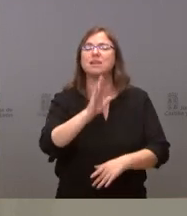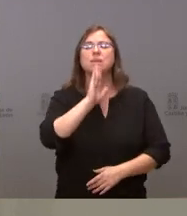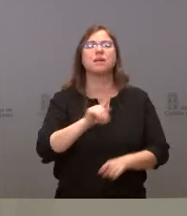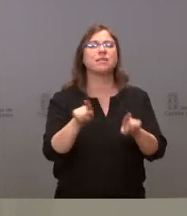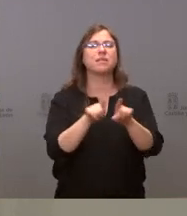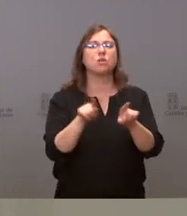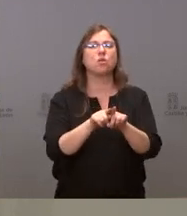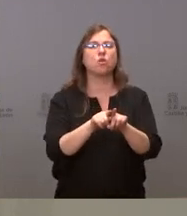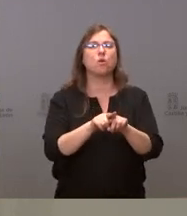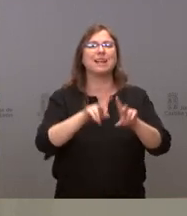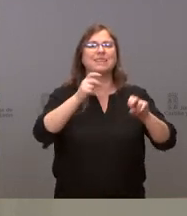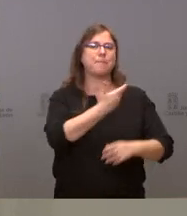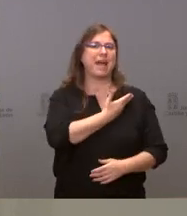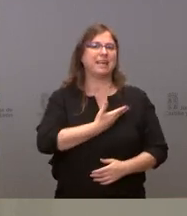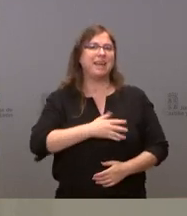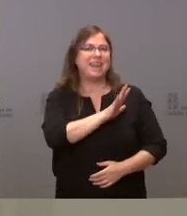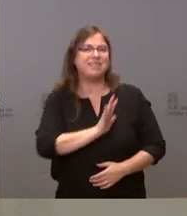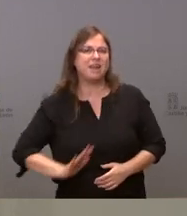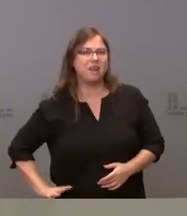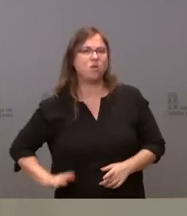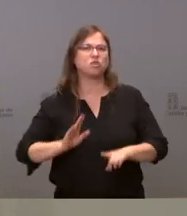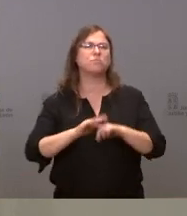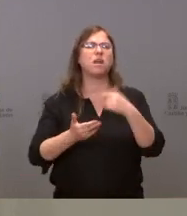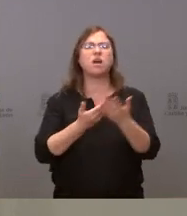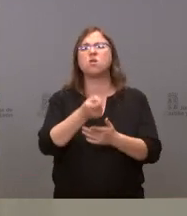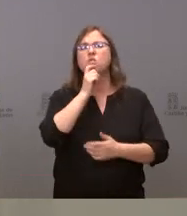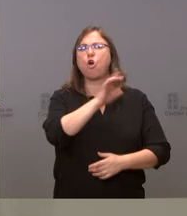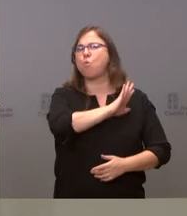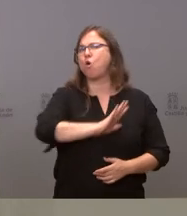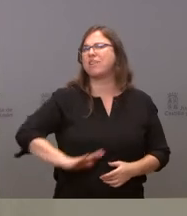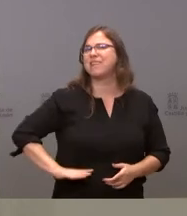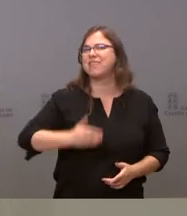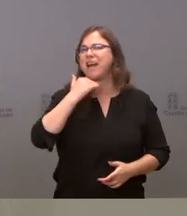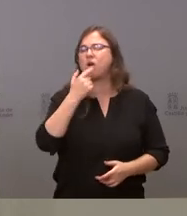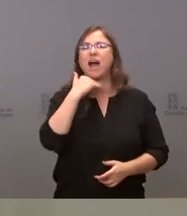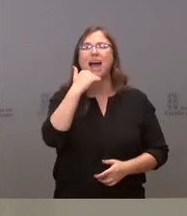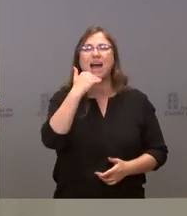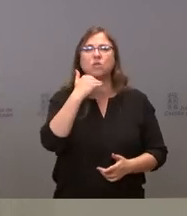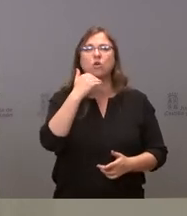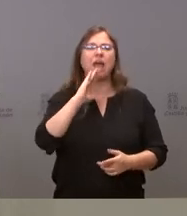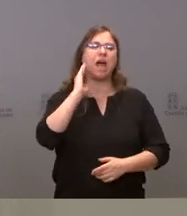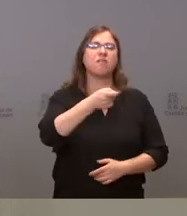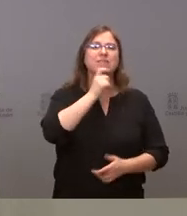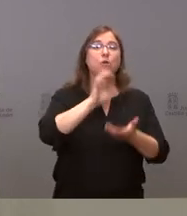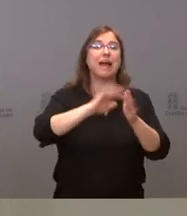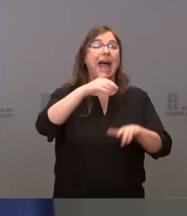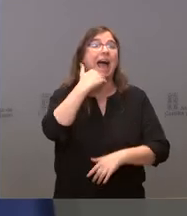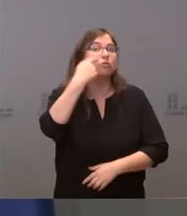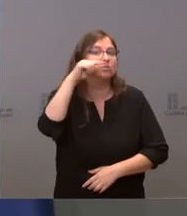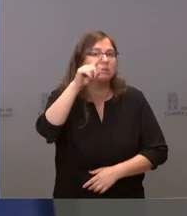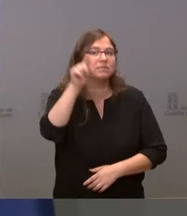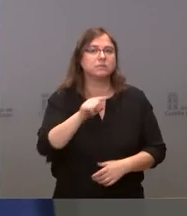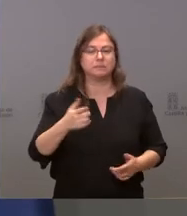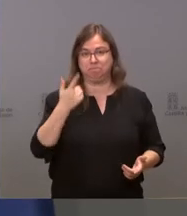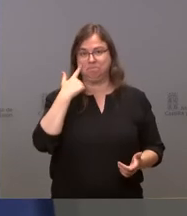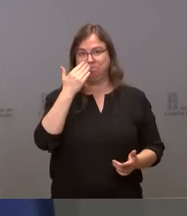que ha hecho el gobierno sobre los interinos para reducir la interinidad. Si tienen alguna… Y cómo afectaría Castilla y León, si sabemos algo. Gracias. Pues